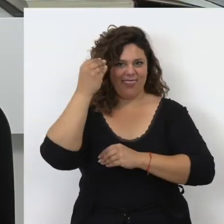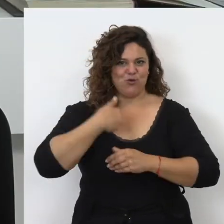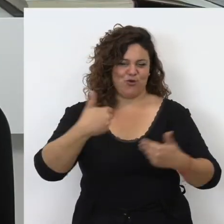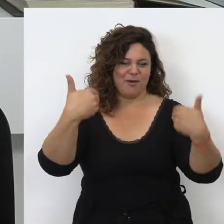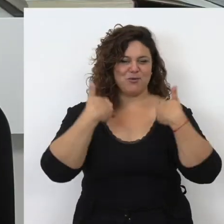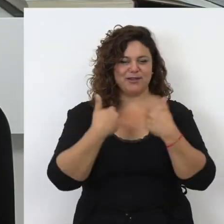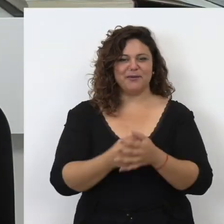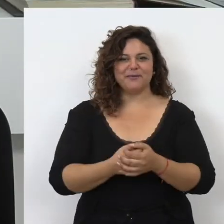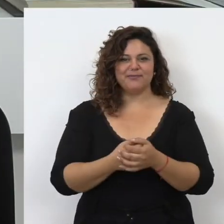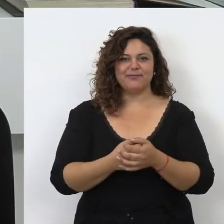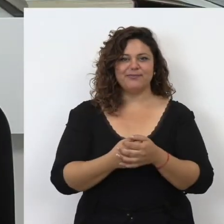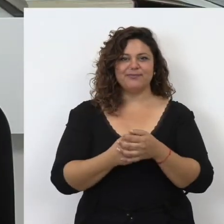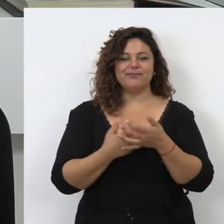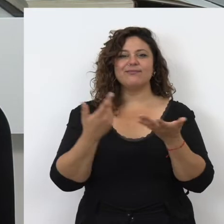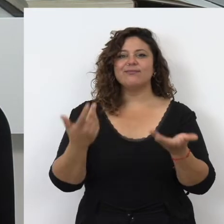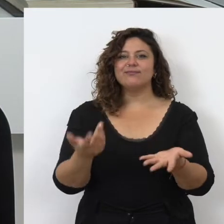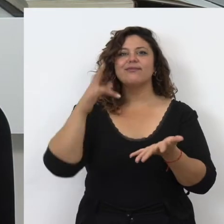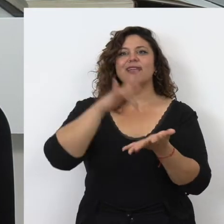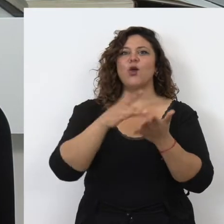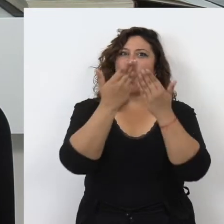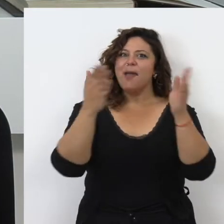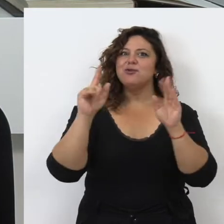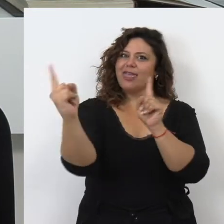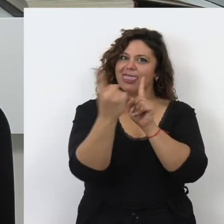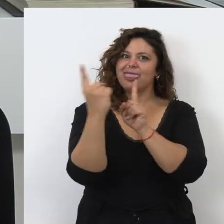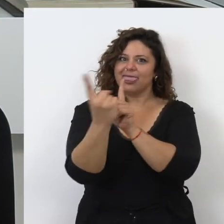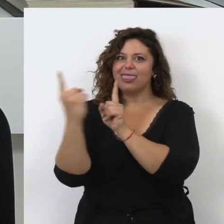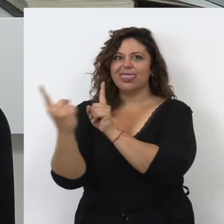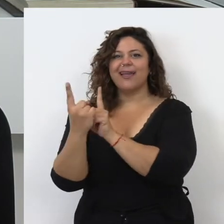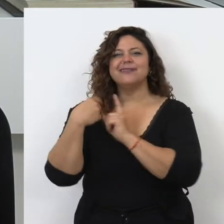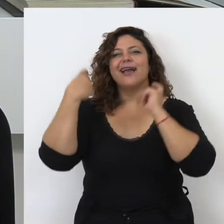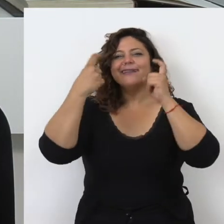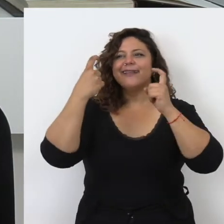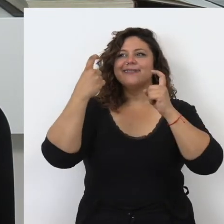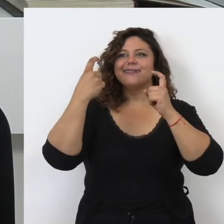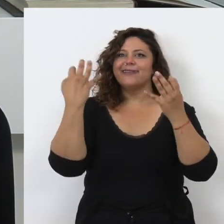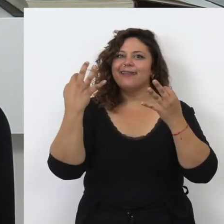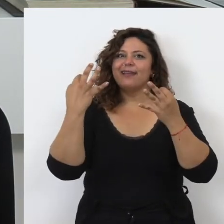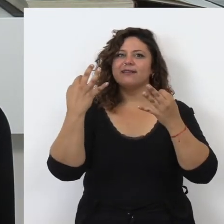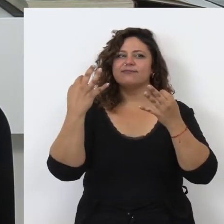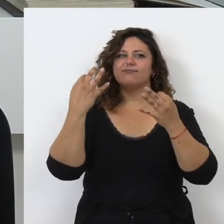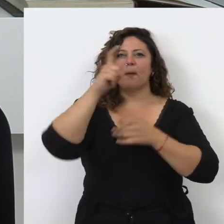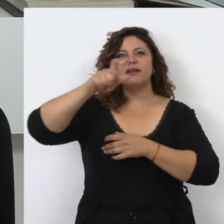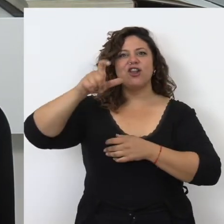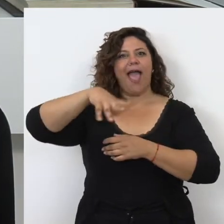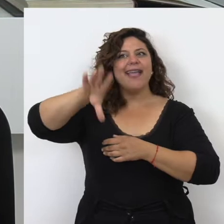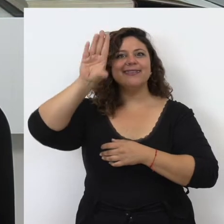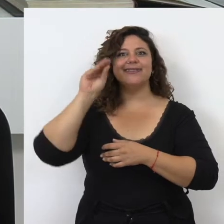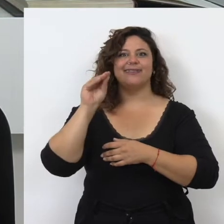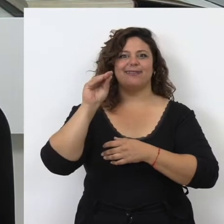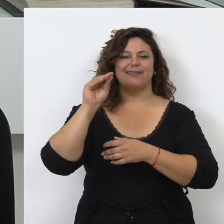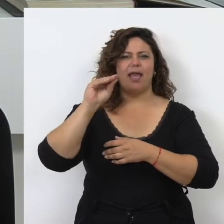él intento que las personas que se acerquen a esta exposición, pues comprendan la importancia, la gran